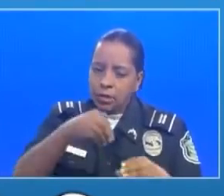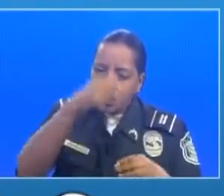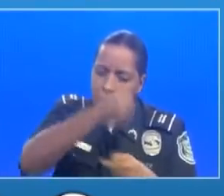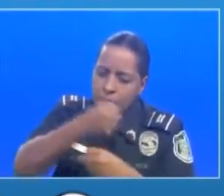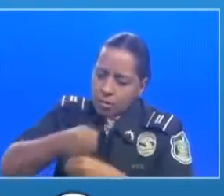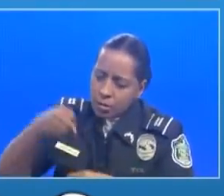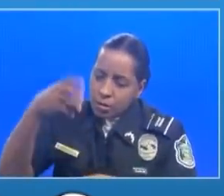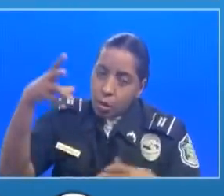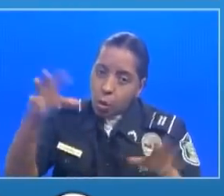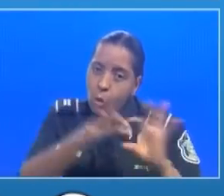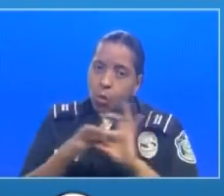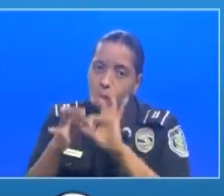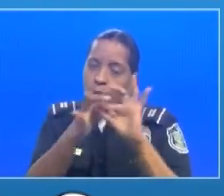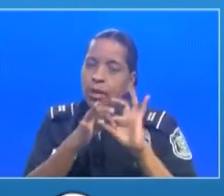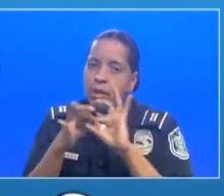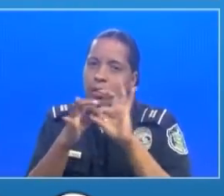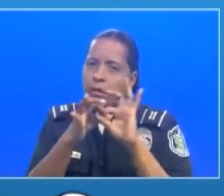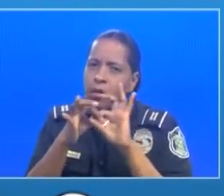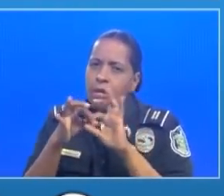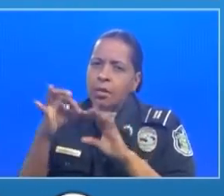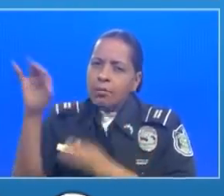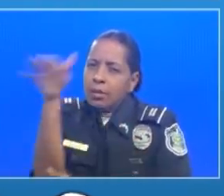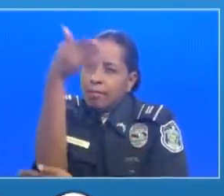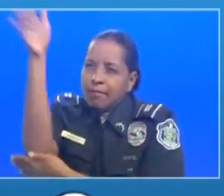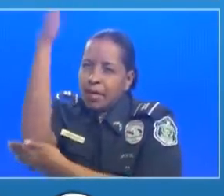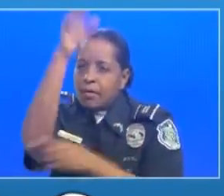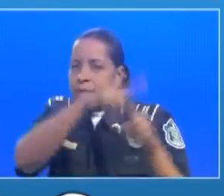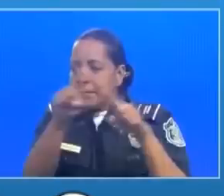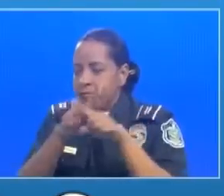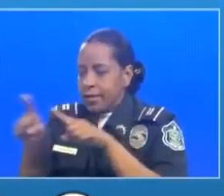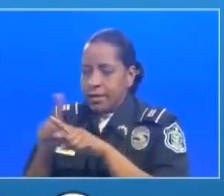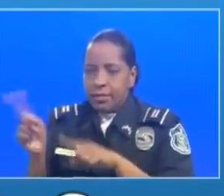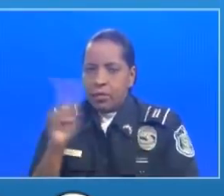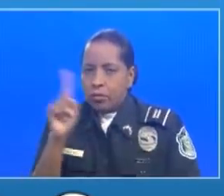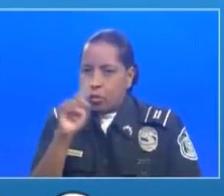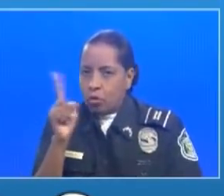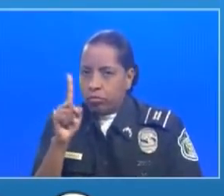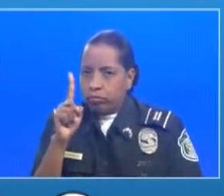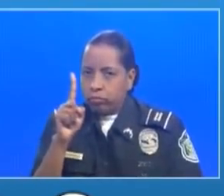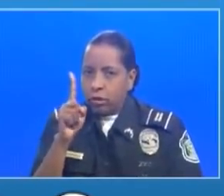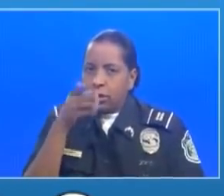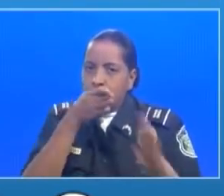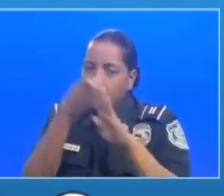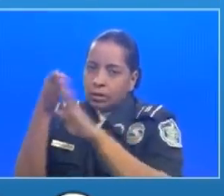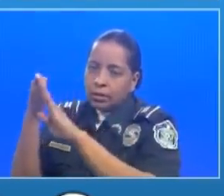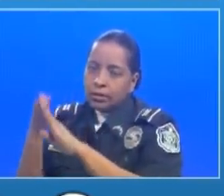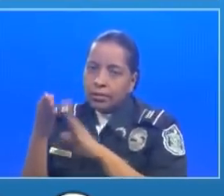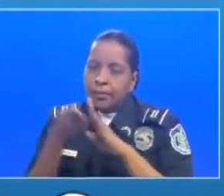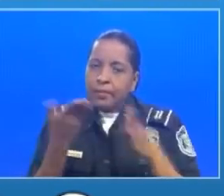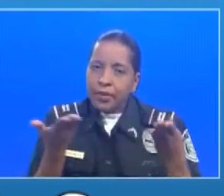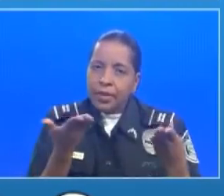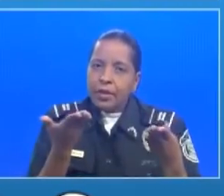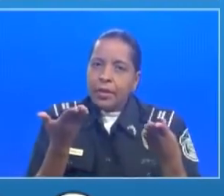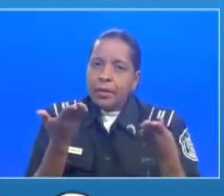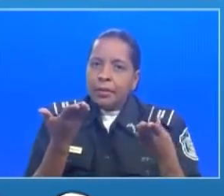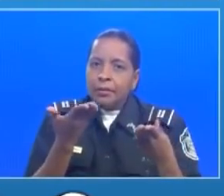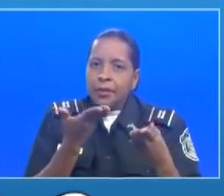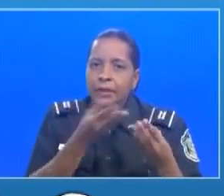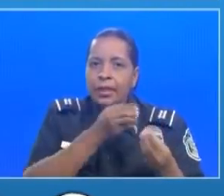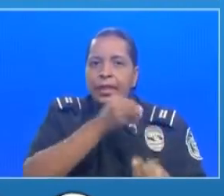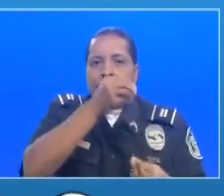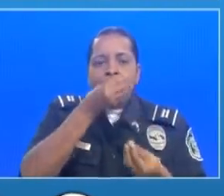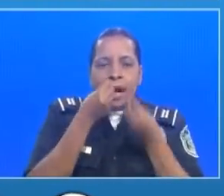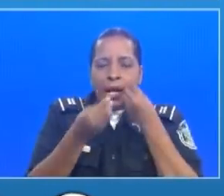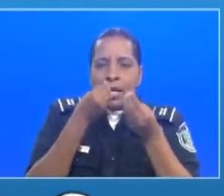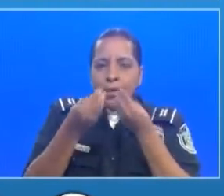unido sin banderías políticas y alineados en esta sagrada tarea que es darle alimento al pueblo